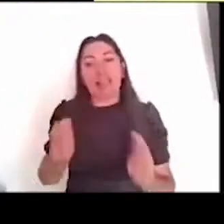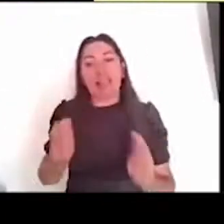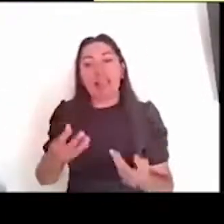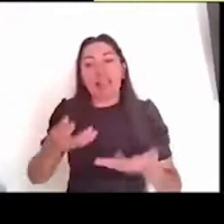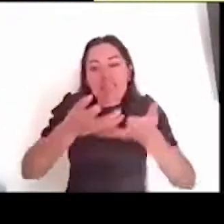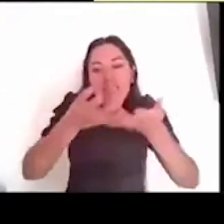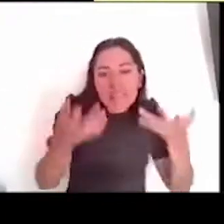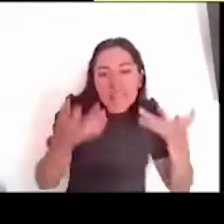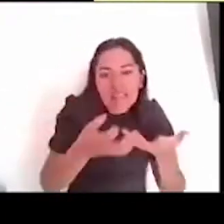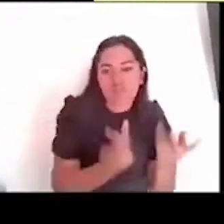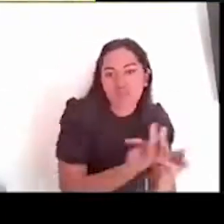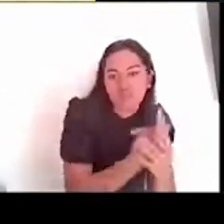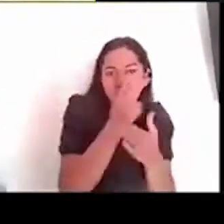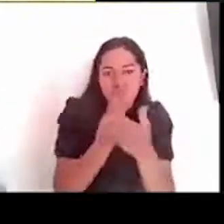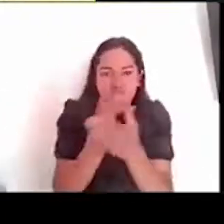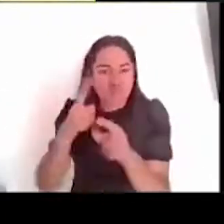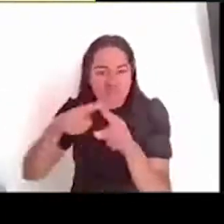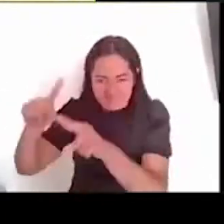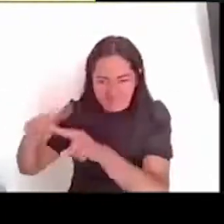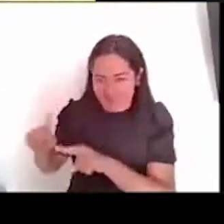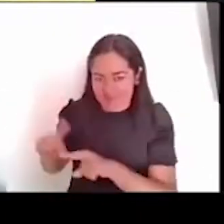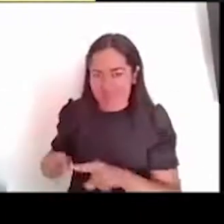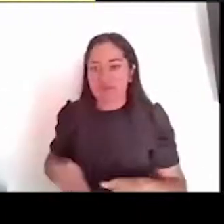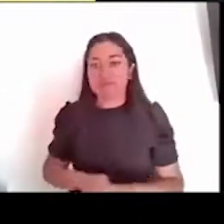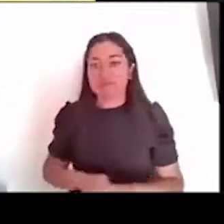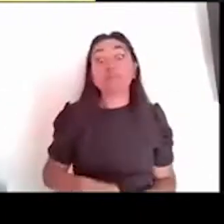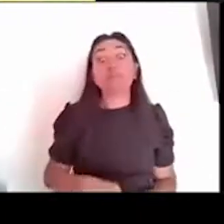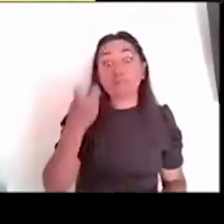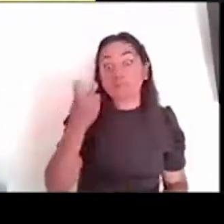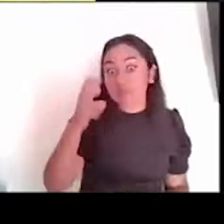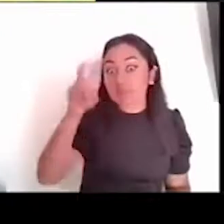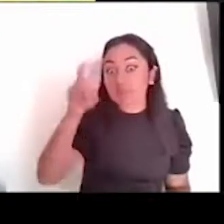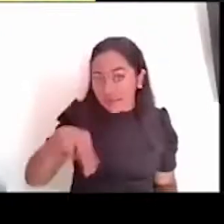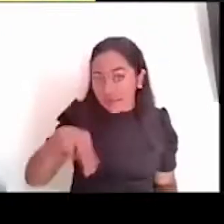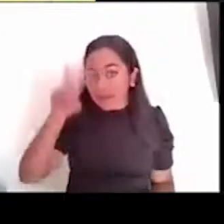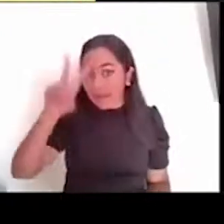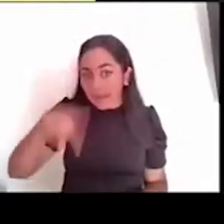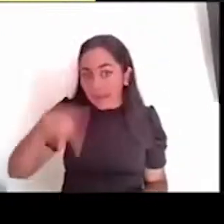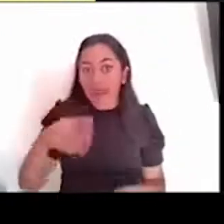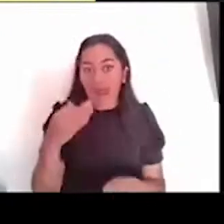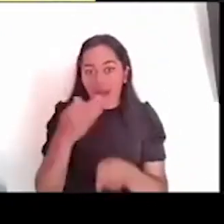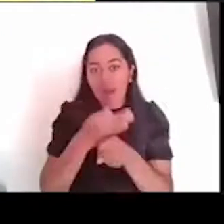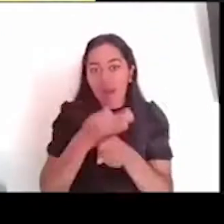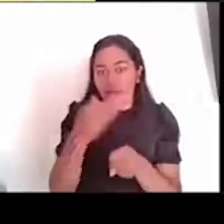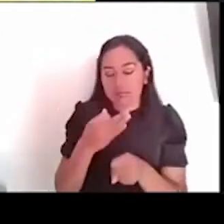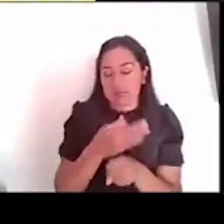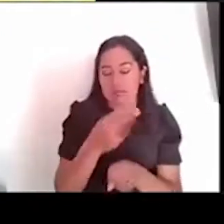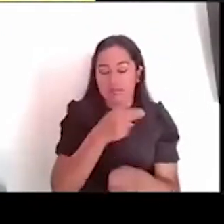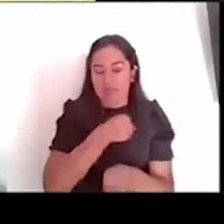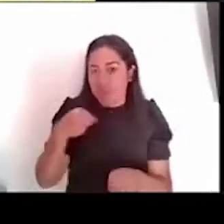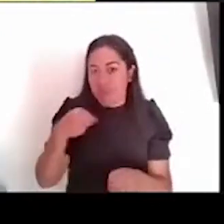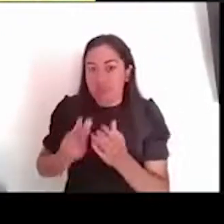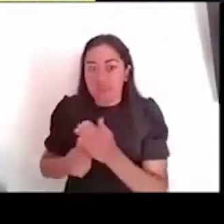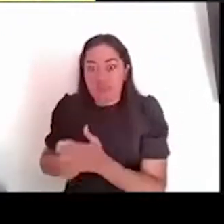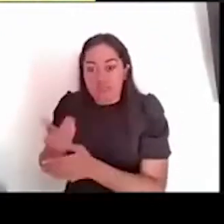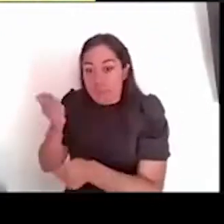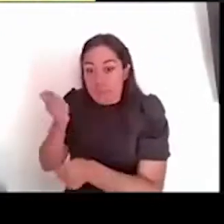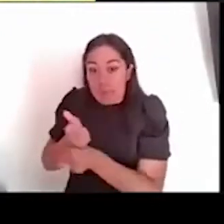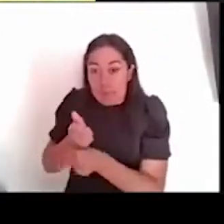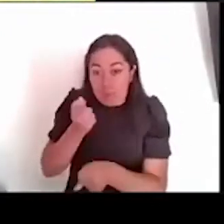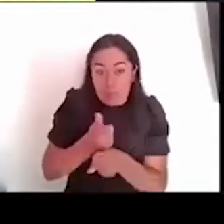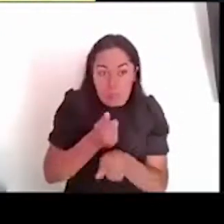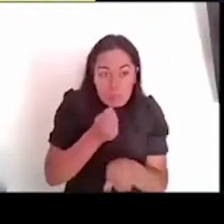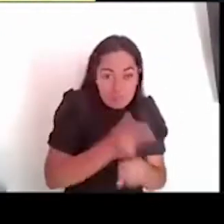Sí, cierto, y la realidad es que con estos nuevos descubrimientos, que eso ya no los vas a platicar en un